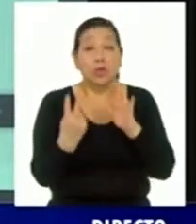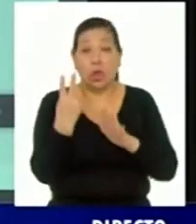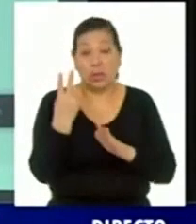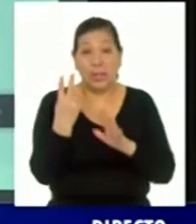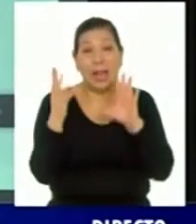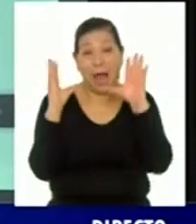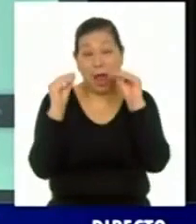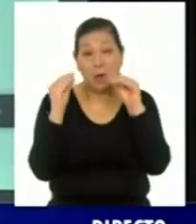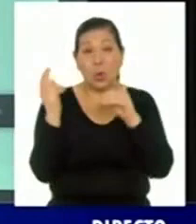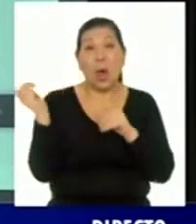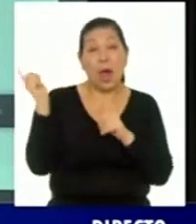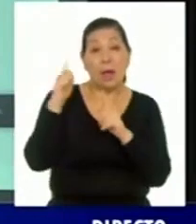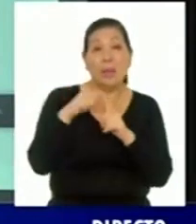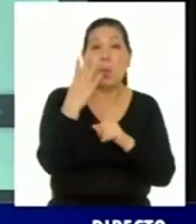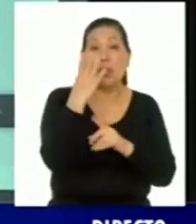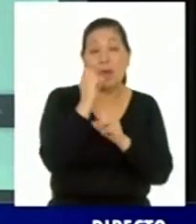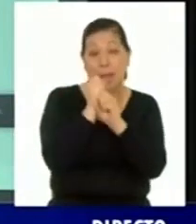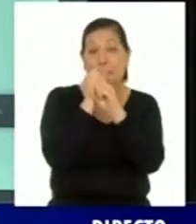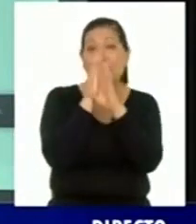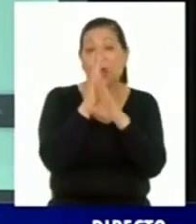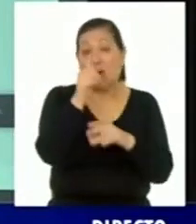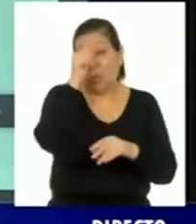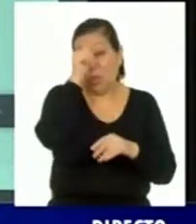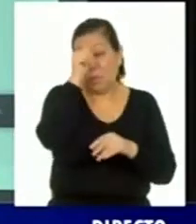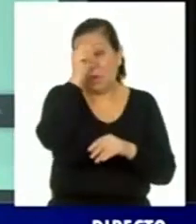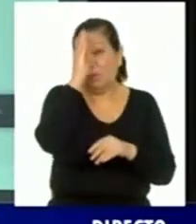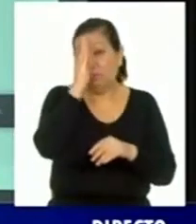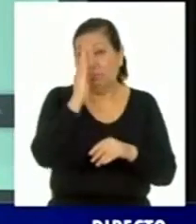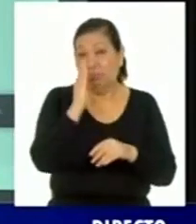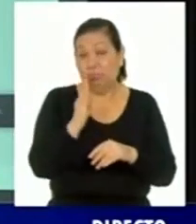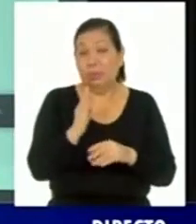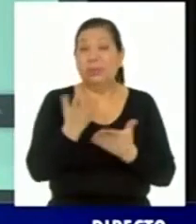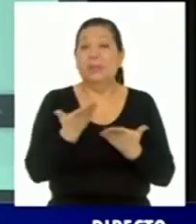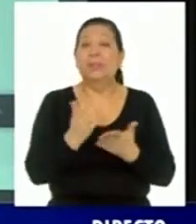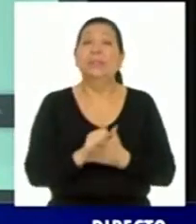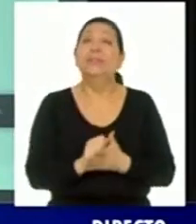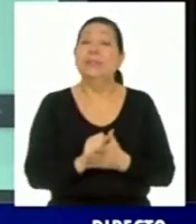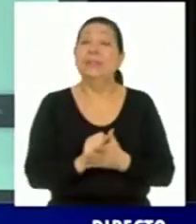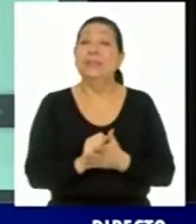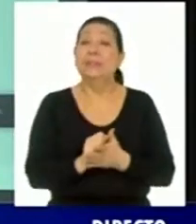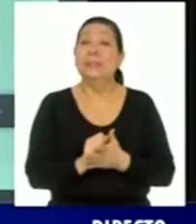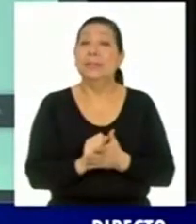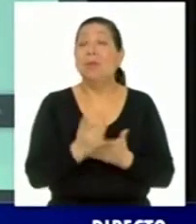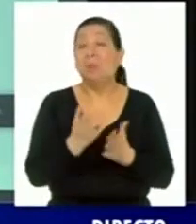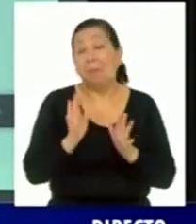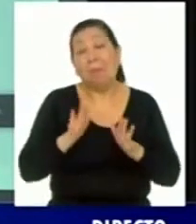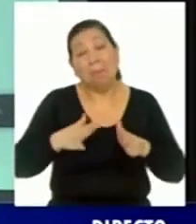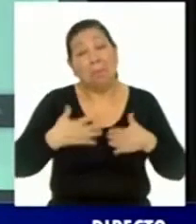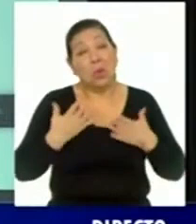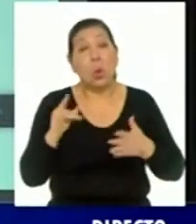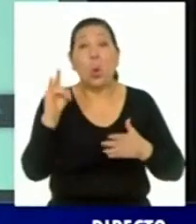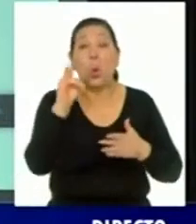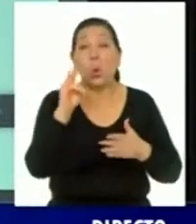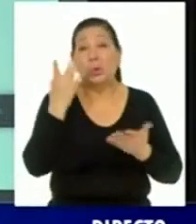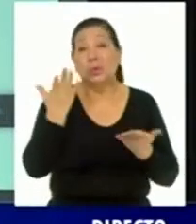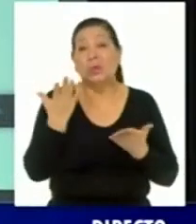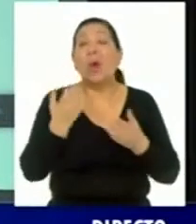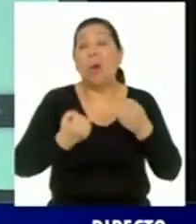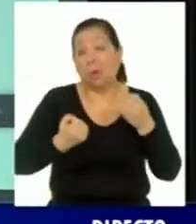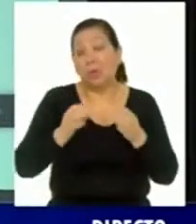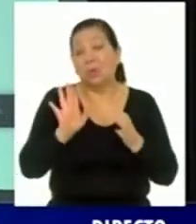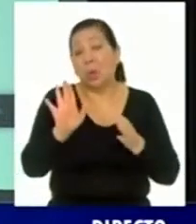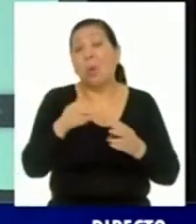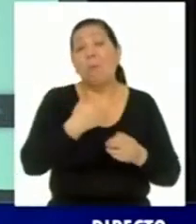12 de la noche a 4 de la mañana. Y los domingos es posible el uso de